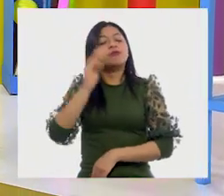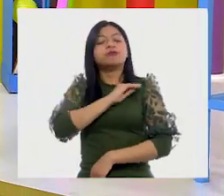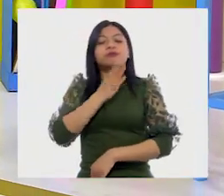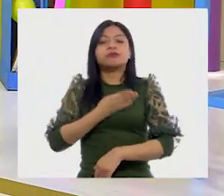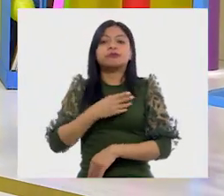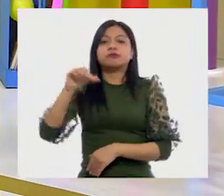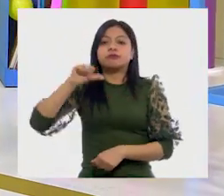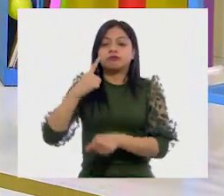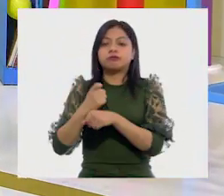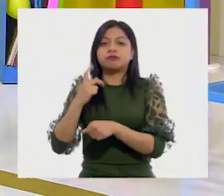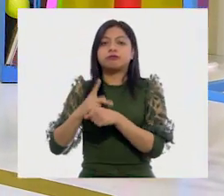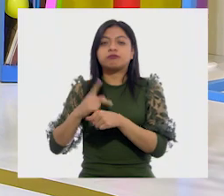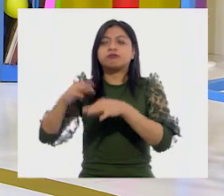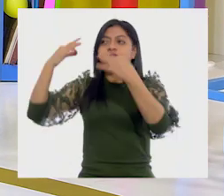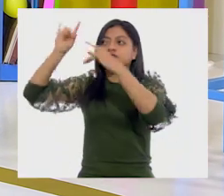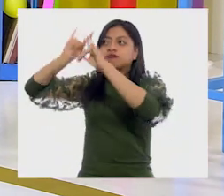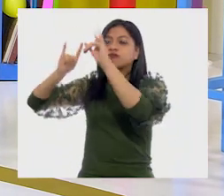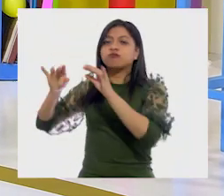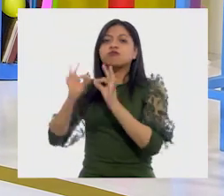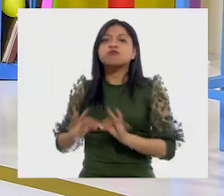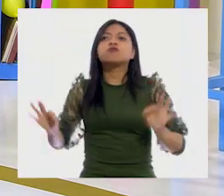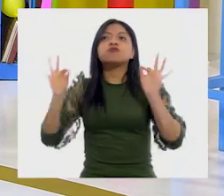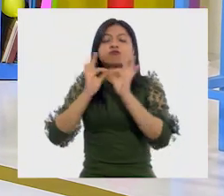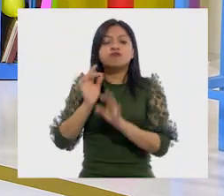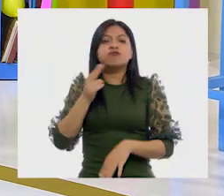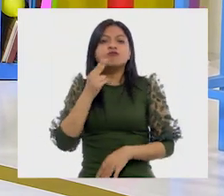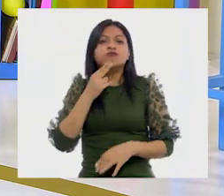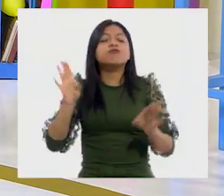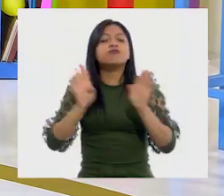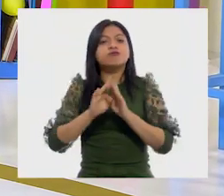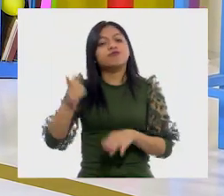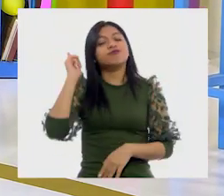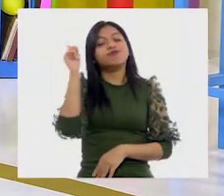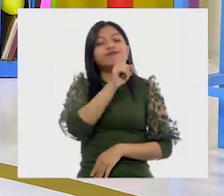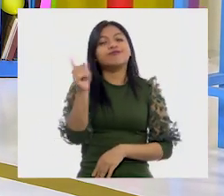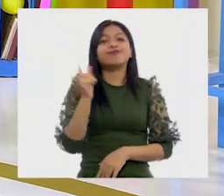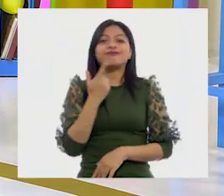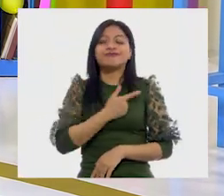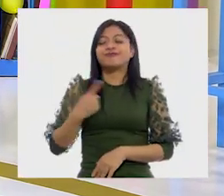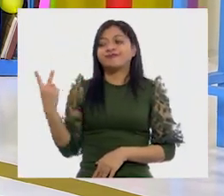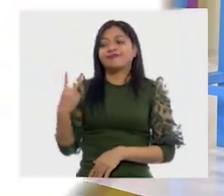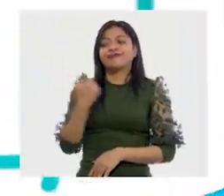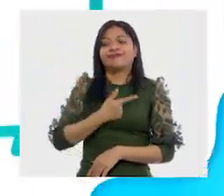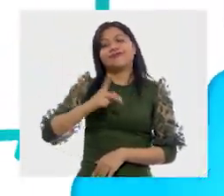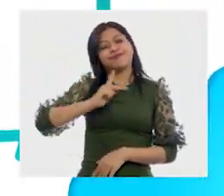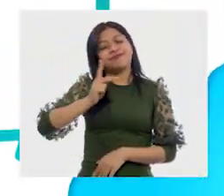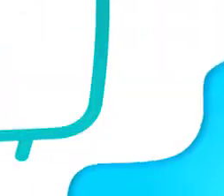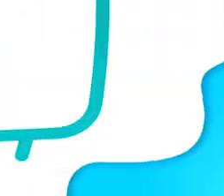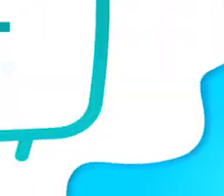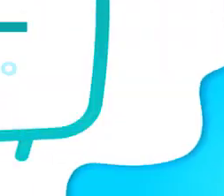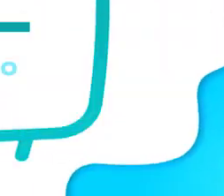carteles, su uso e importancia. Esperamos que lo hayan disfrutado tanto como nosotras.